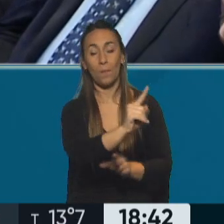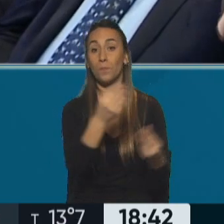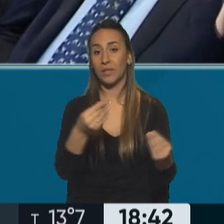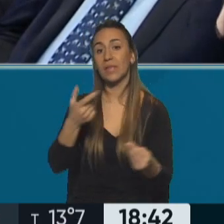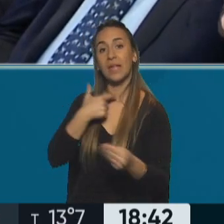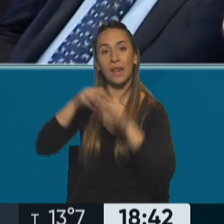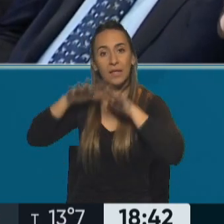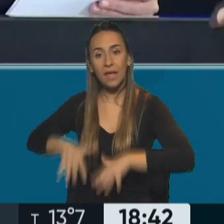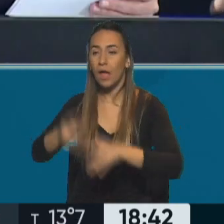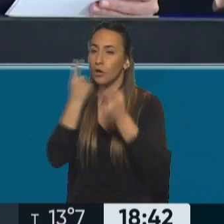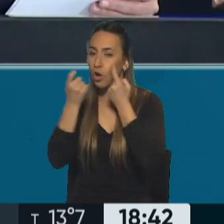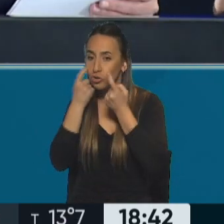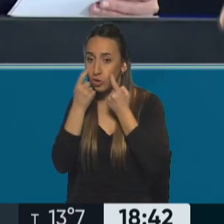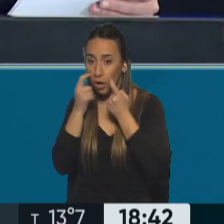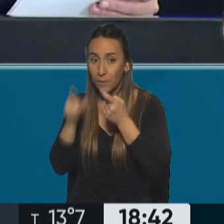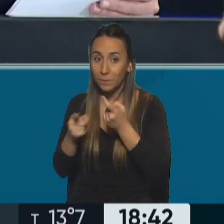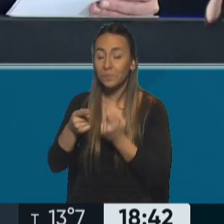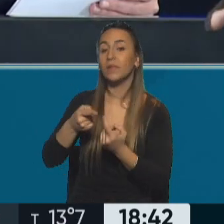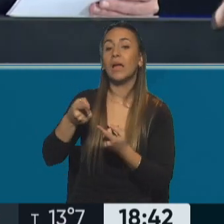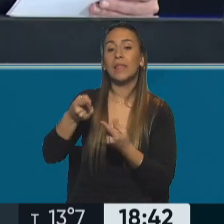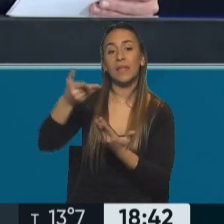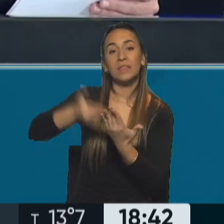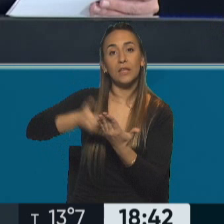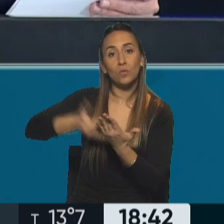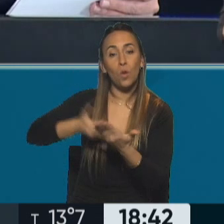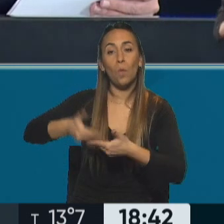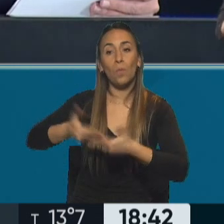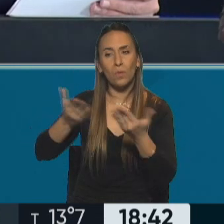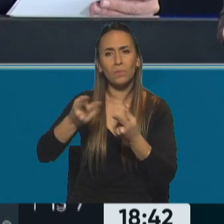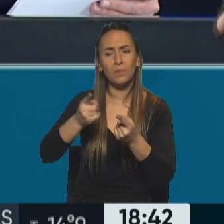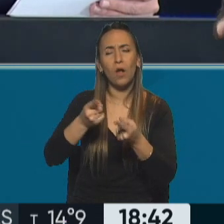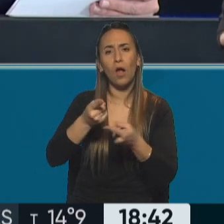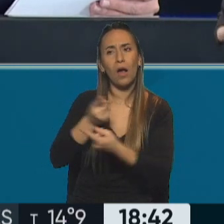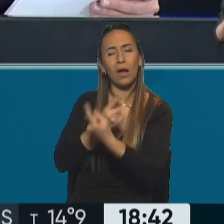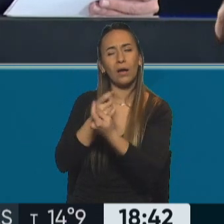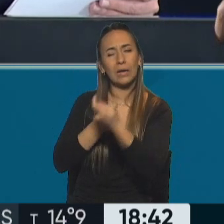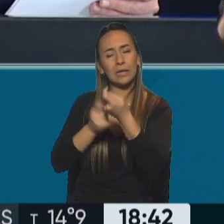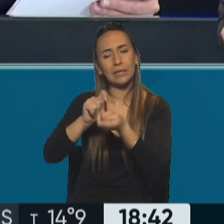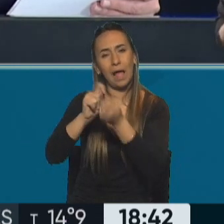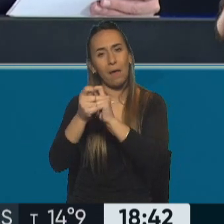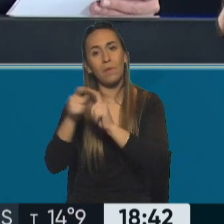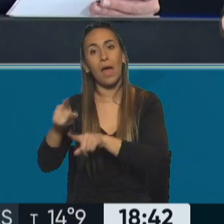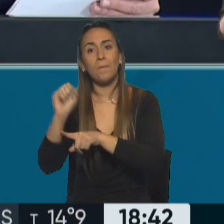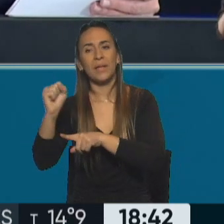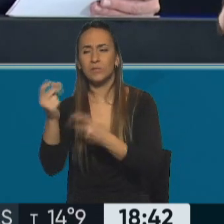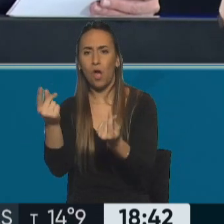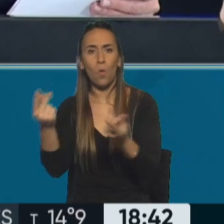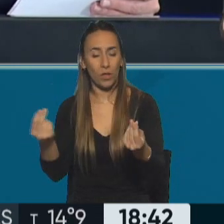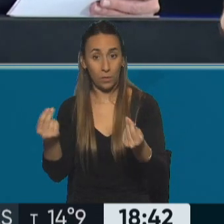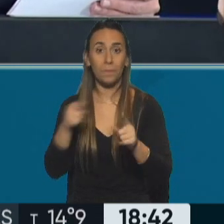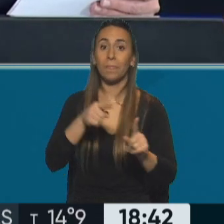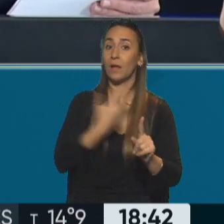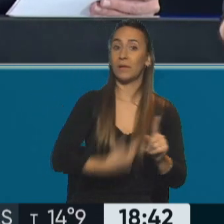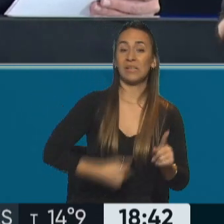monitorear el canje de los títulos públicos en pesos. Ahí en ese acto Alberto Fernández anunció algo muy